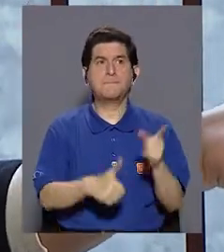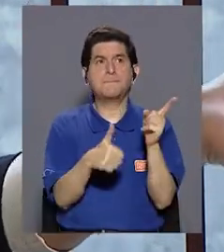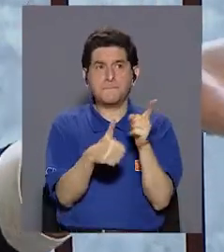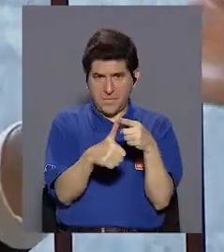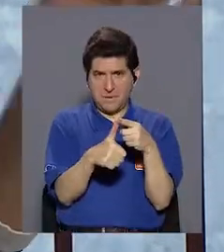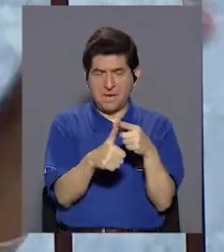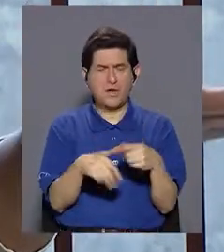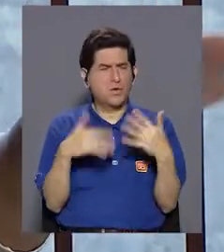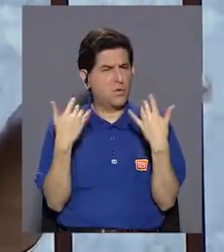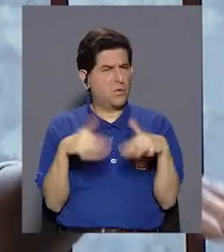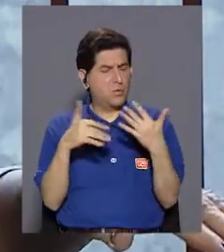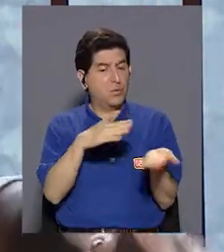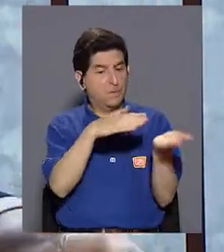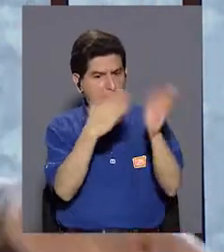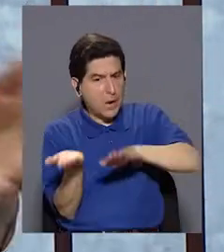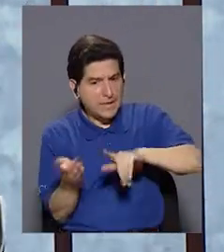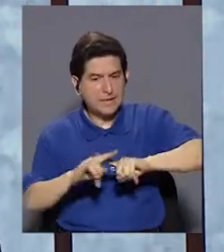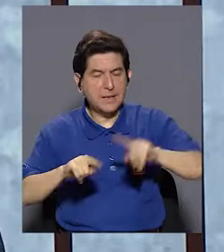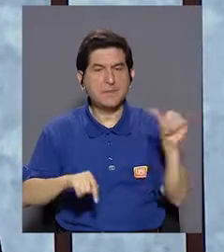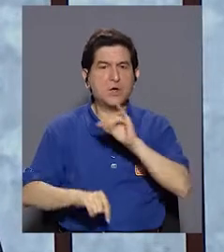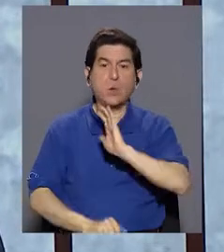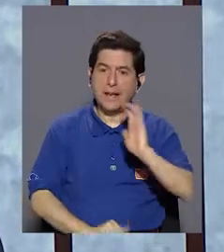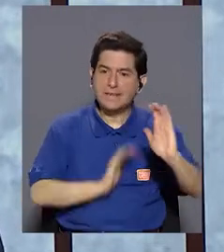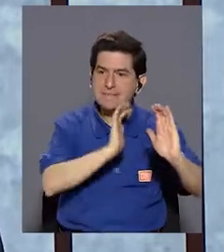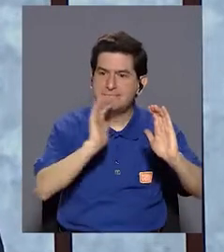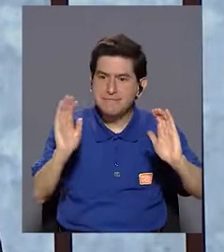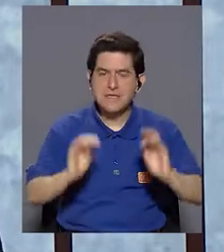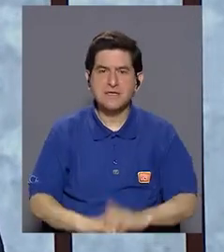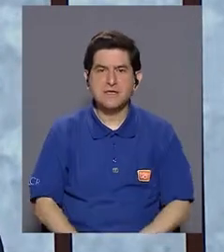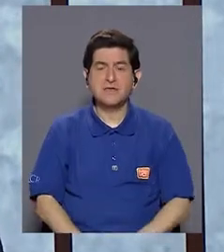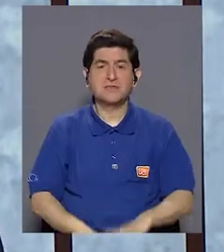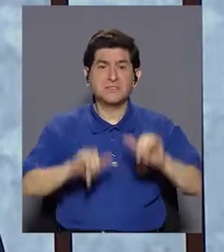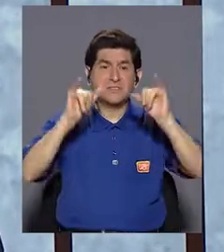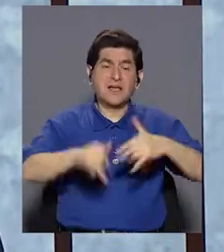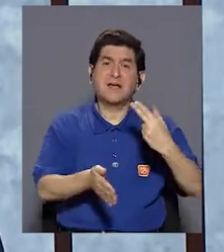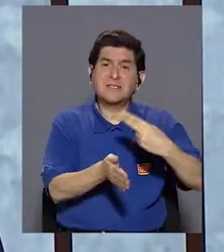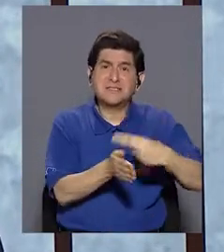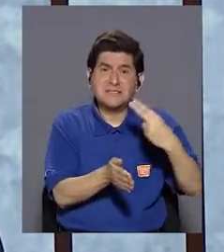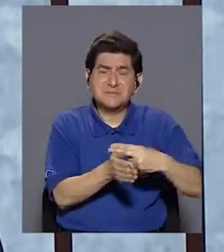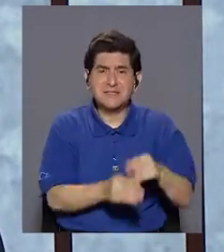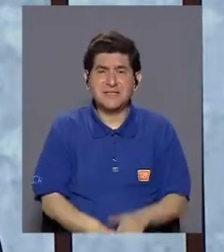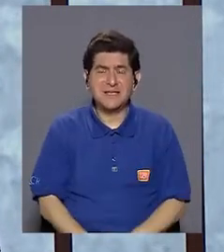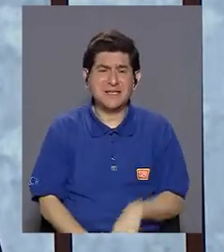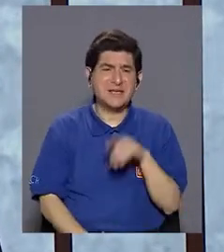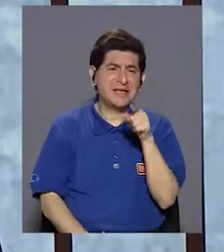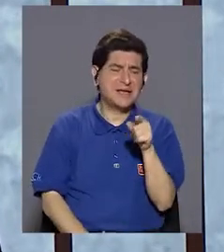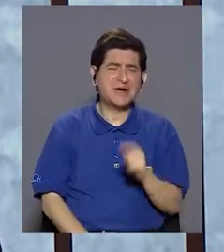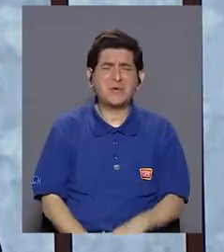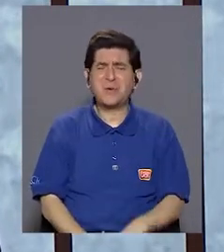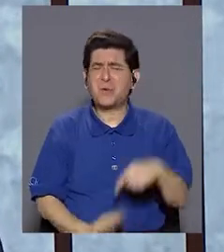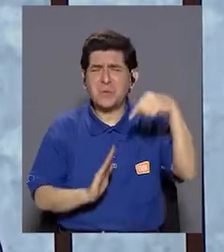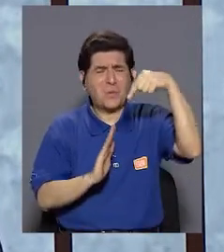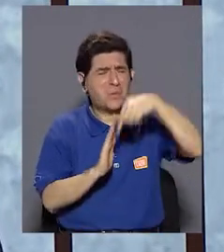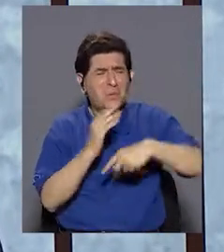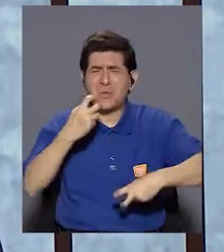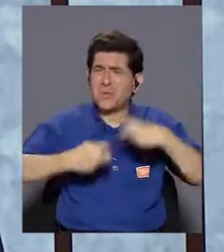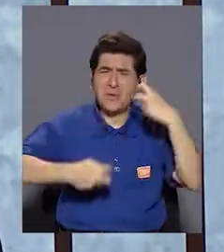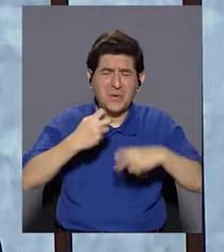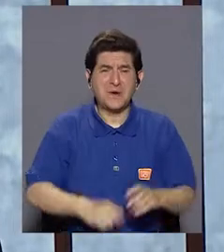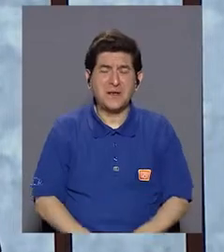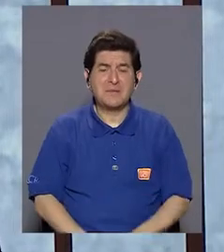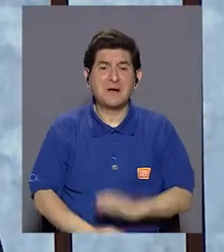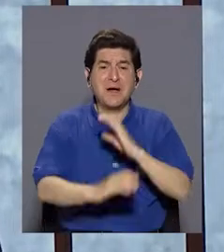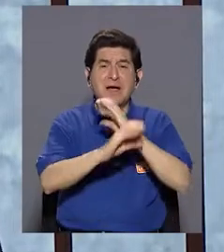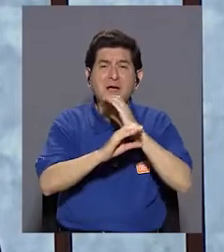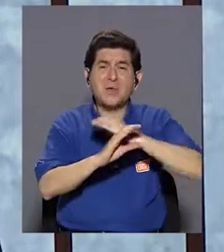en primer lugar, gravísimo la muerte, pero también con niños que mantenemos hospitalizados con una gran severidad, niños